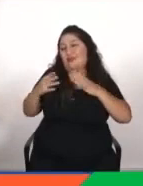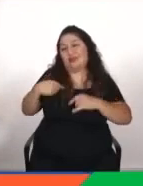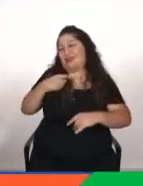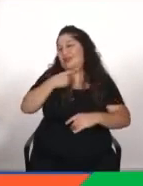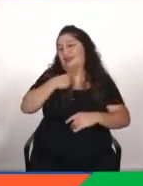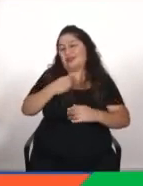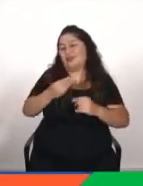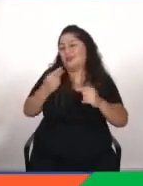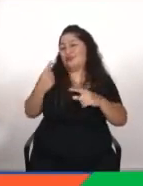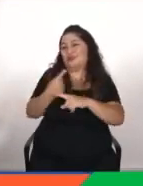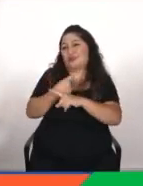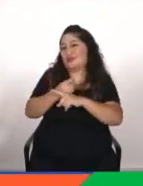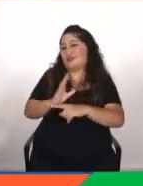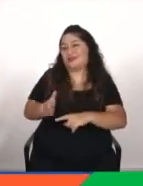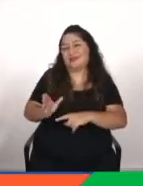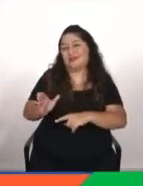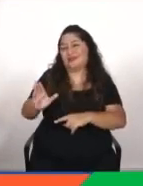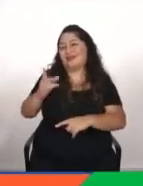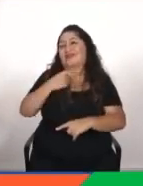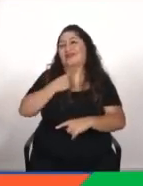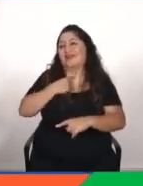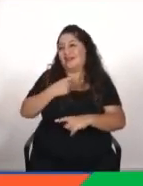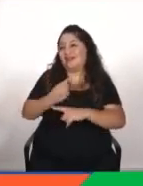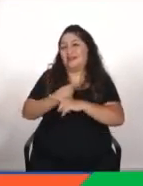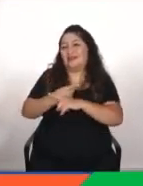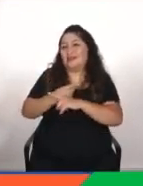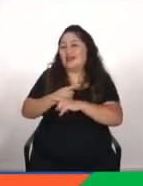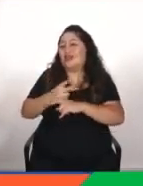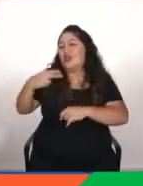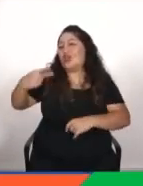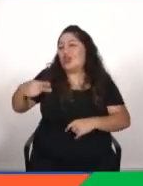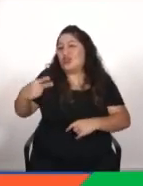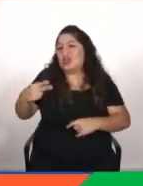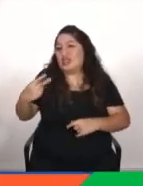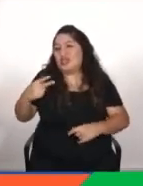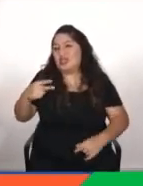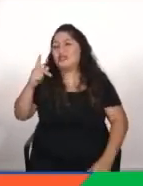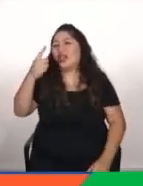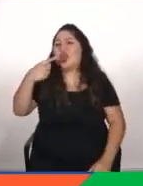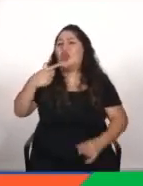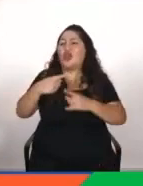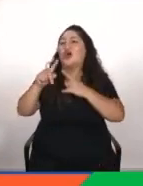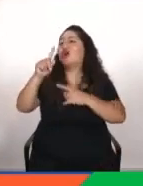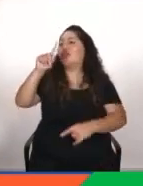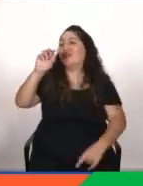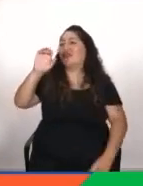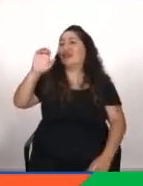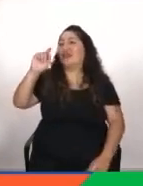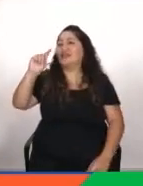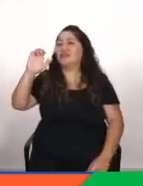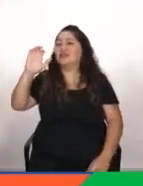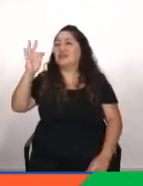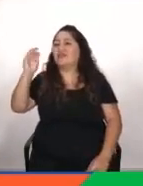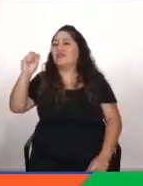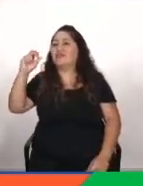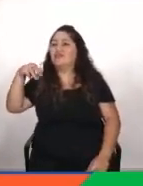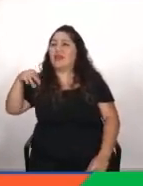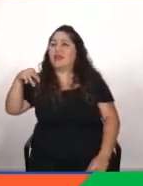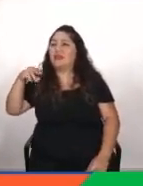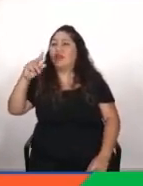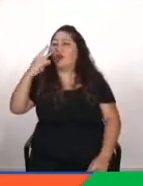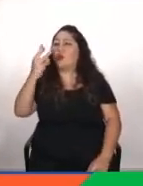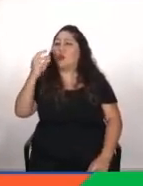sobre cosas recientes que han avanzado no sé noticias lo de Stephen Wolfram por ejemplo qué opinión tenías de eso pero para cerrar quiero